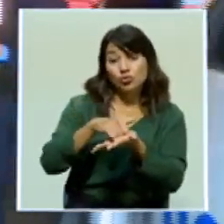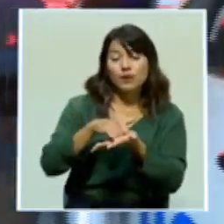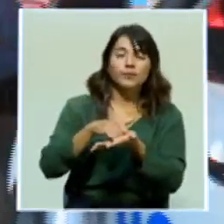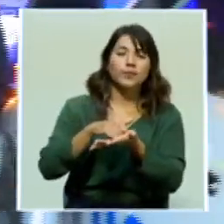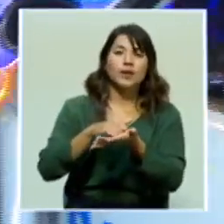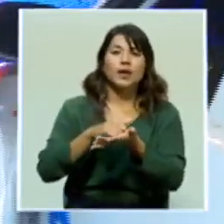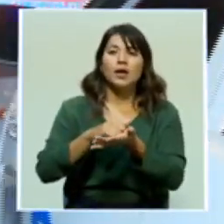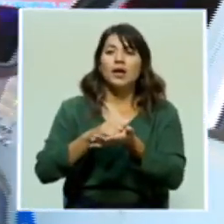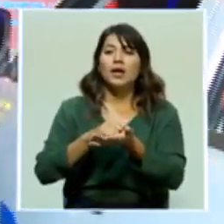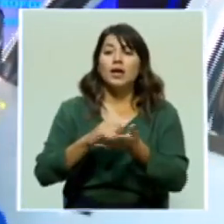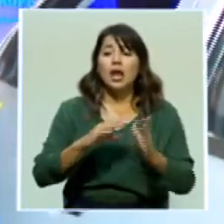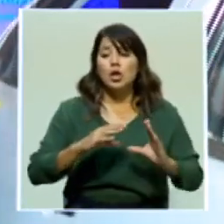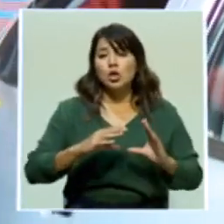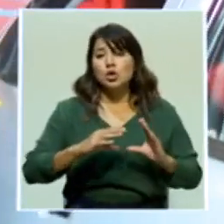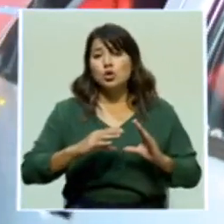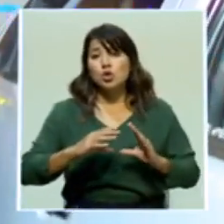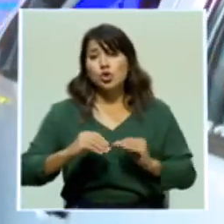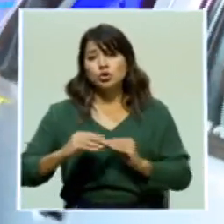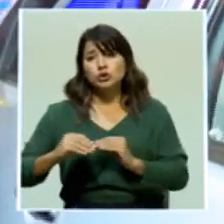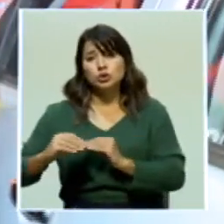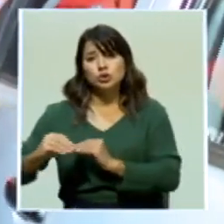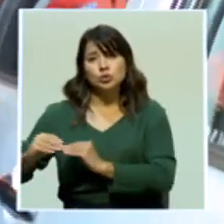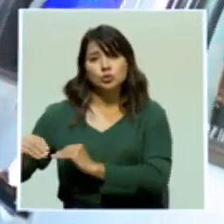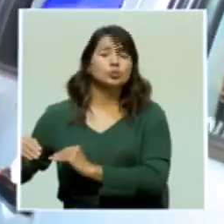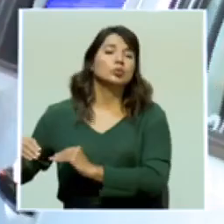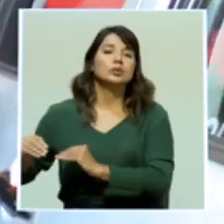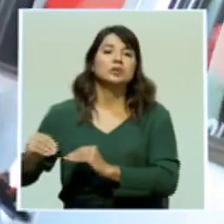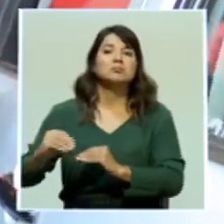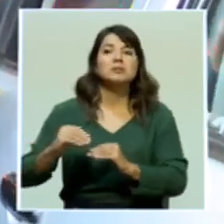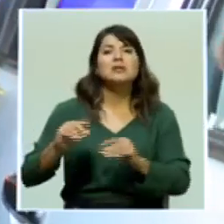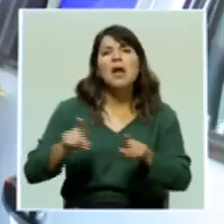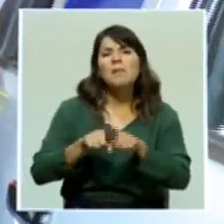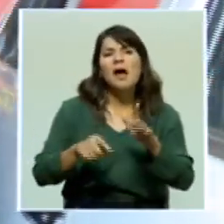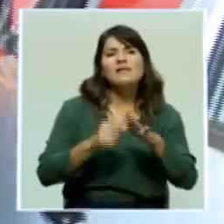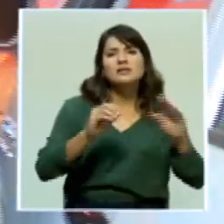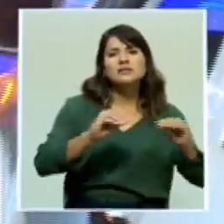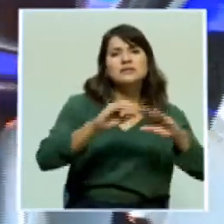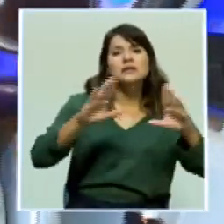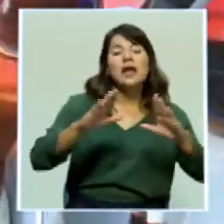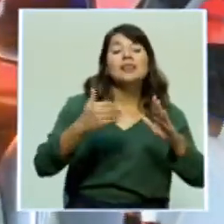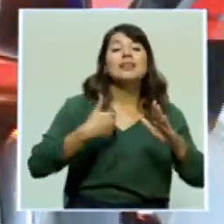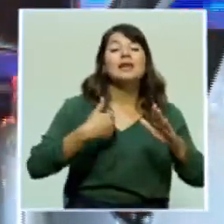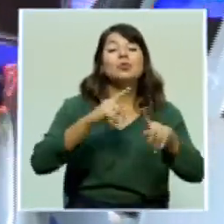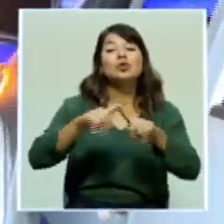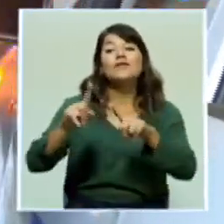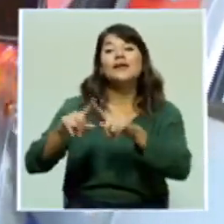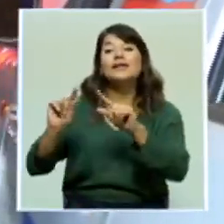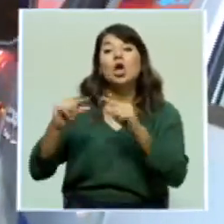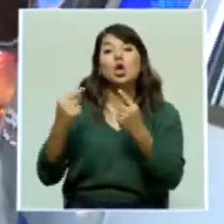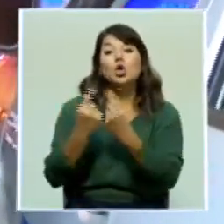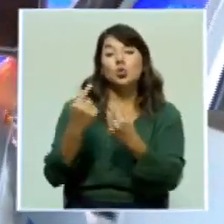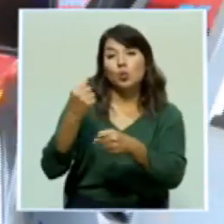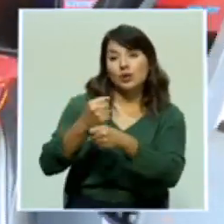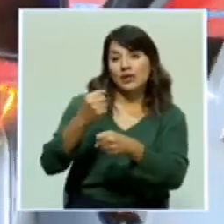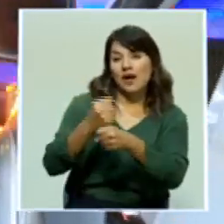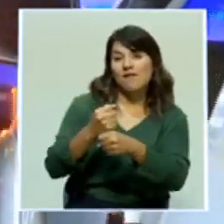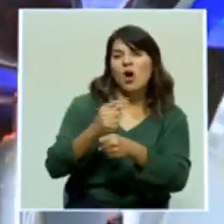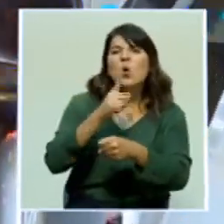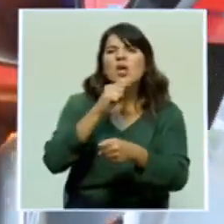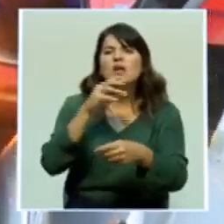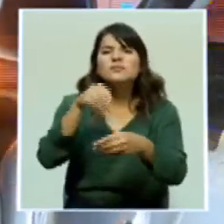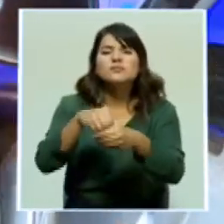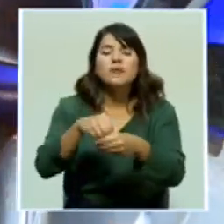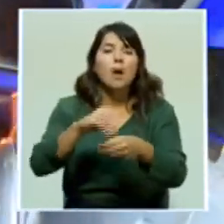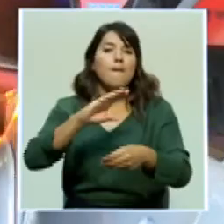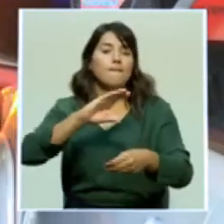Todas las noches y durante el día tenemos diferentes grupos de trabajo que están conformados por Fuerza Pública, Policías